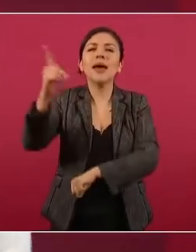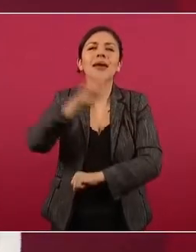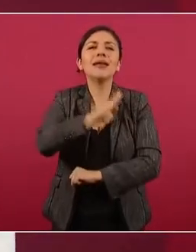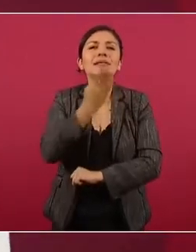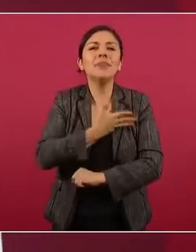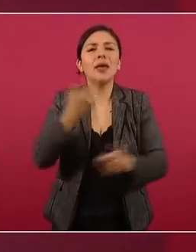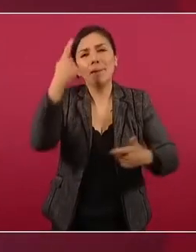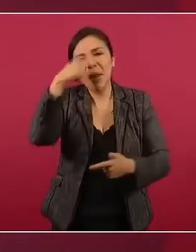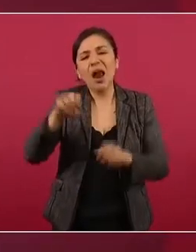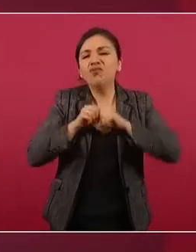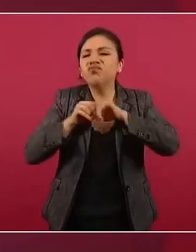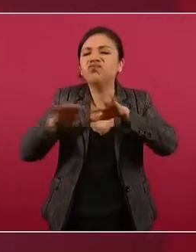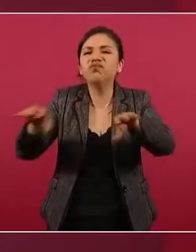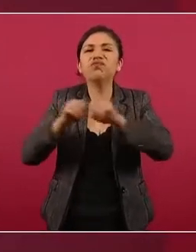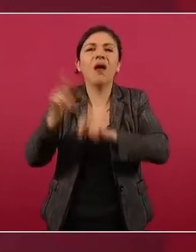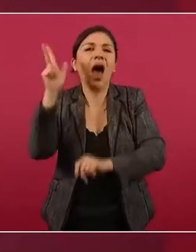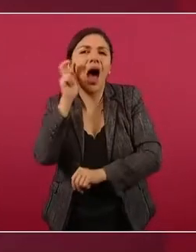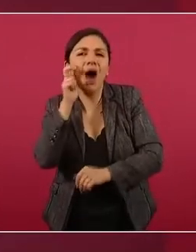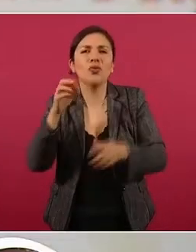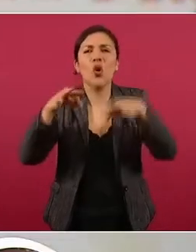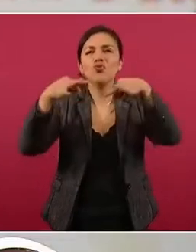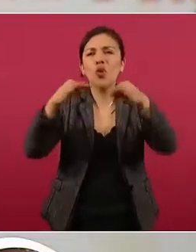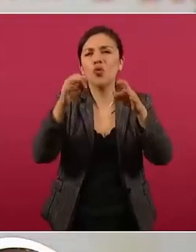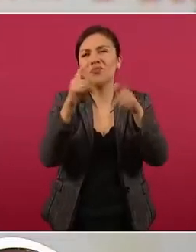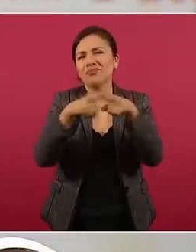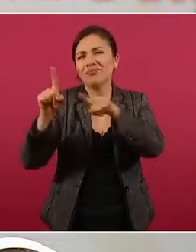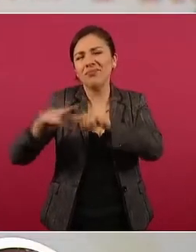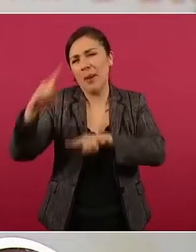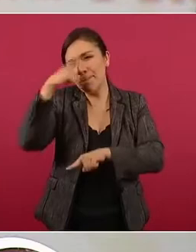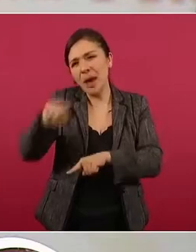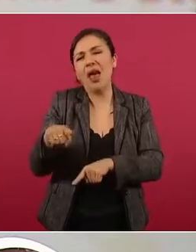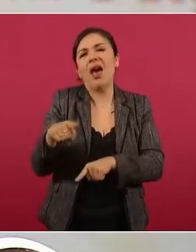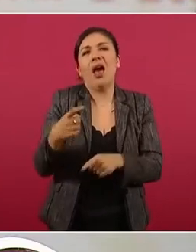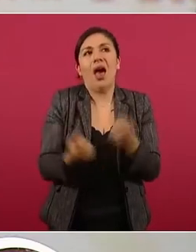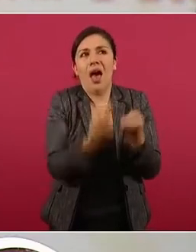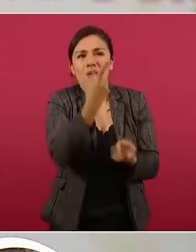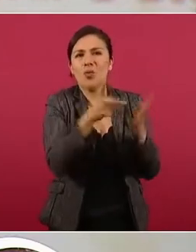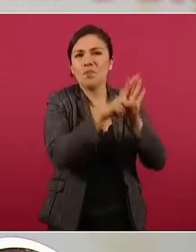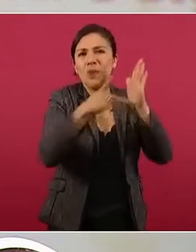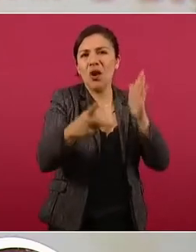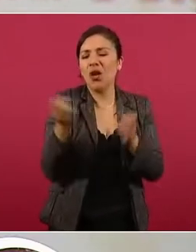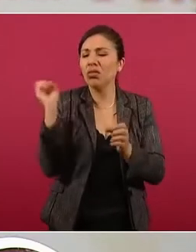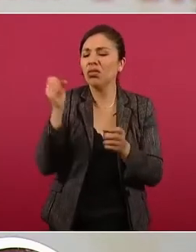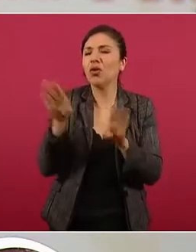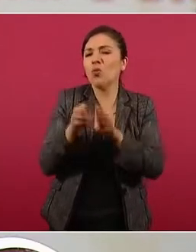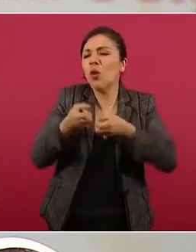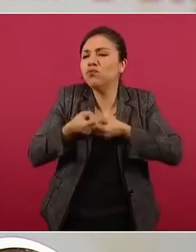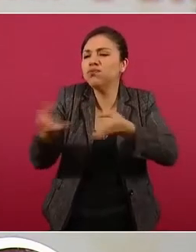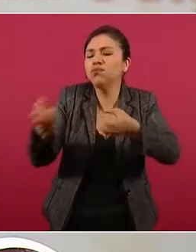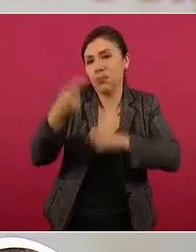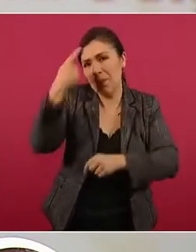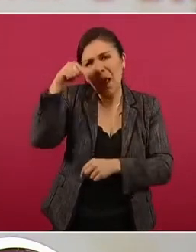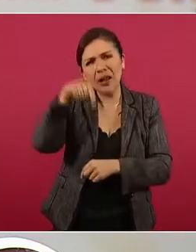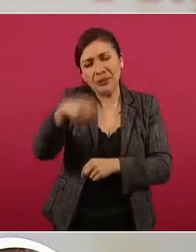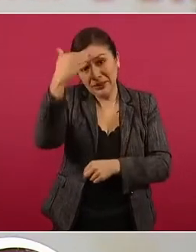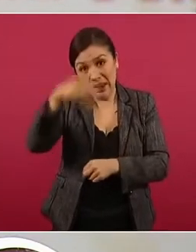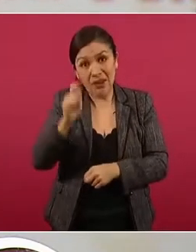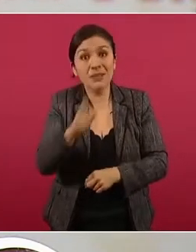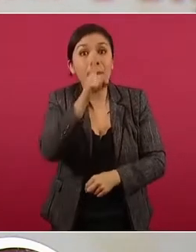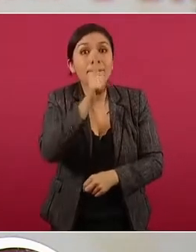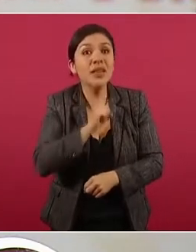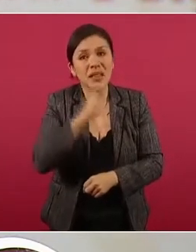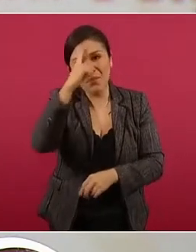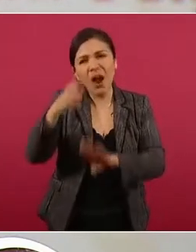circulación de audios y documentos falsos que publican algunos medios sabiendo que son apócrifos para